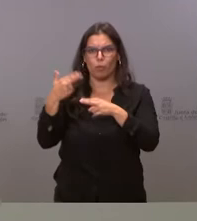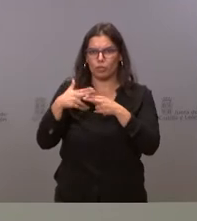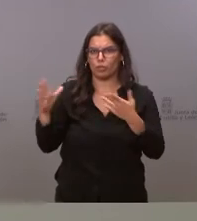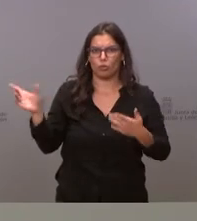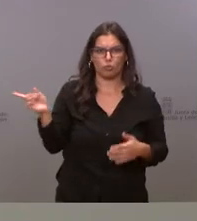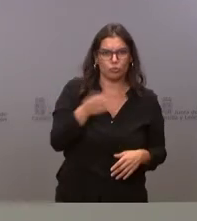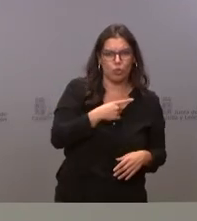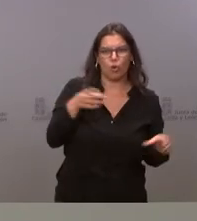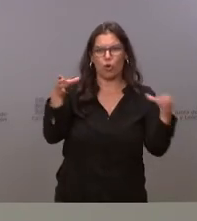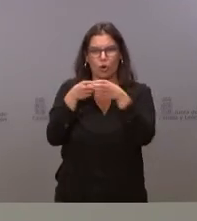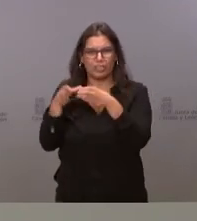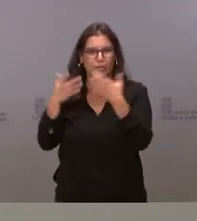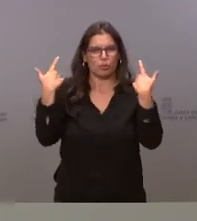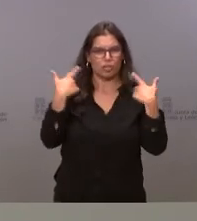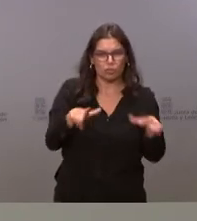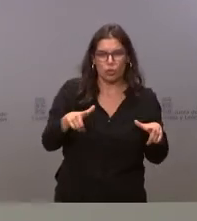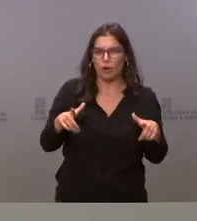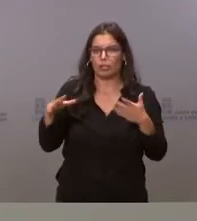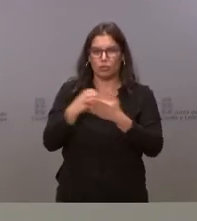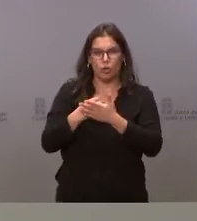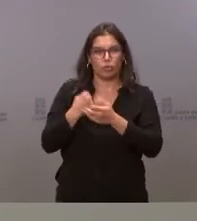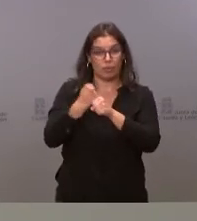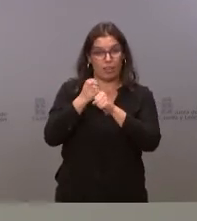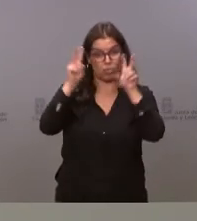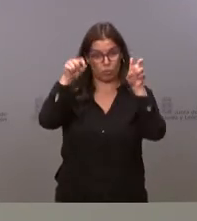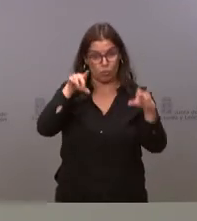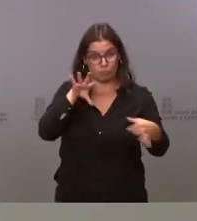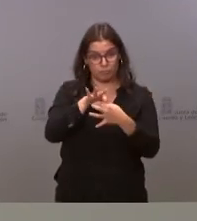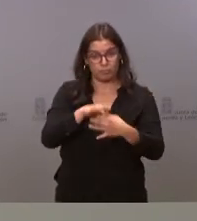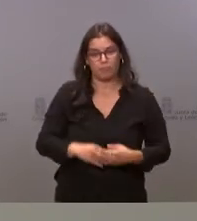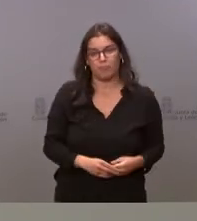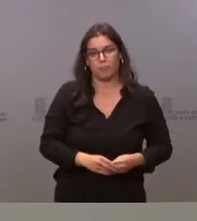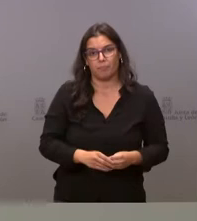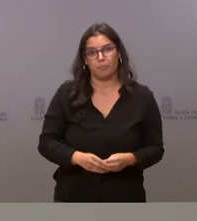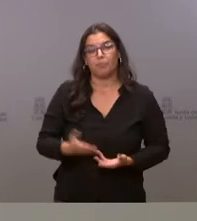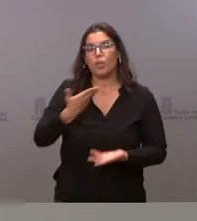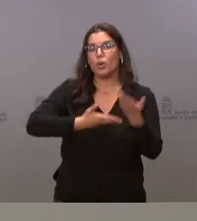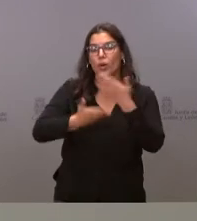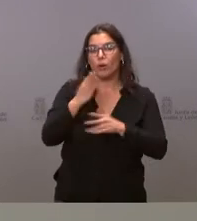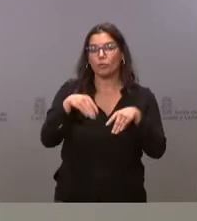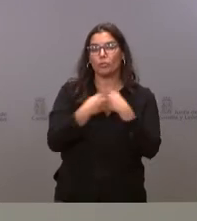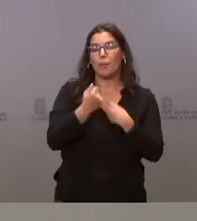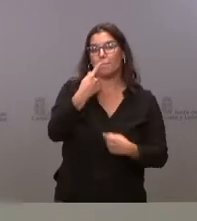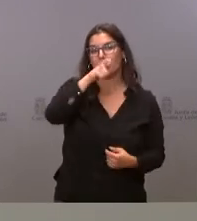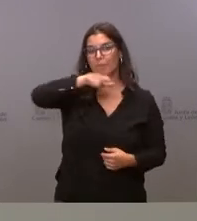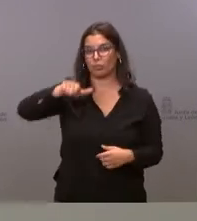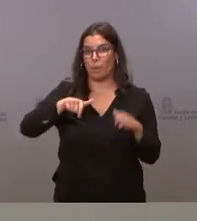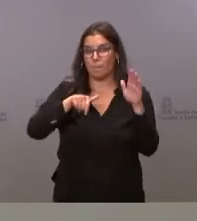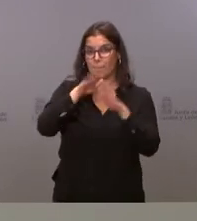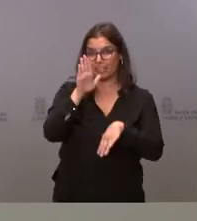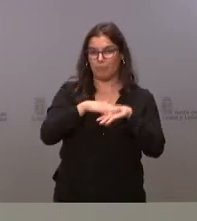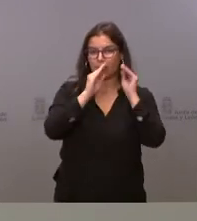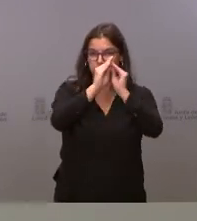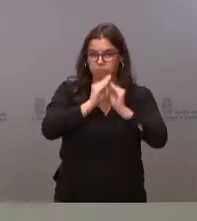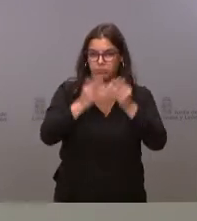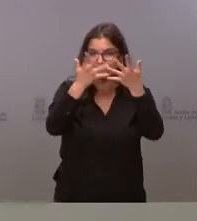de colectivos y sectores que vienen trabajando en este ámbito. Han colaborado más de mil personas en su elaboración